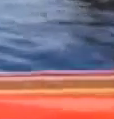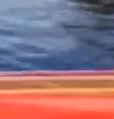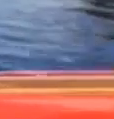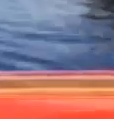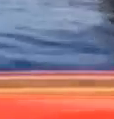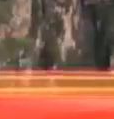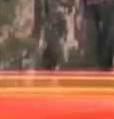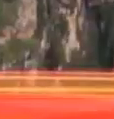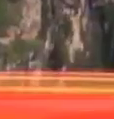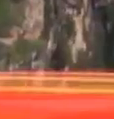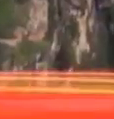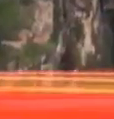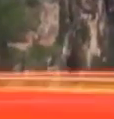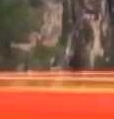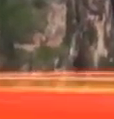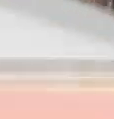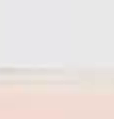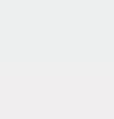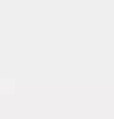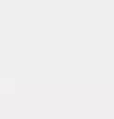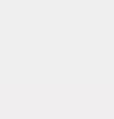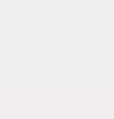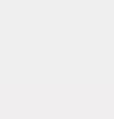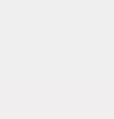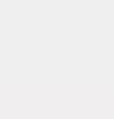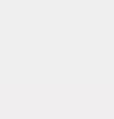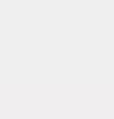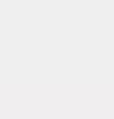Sigamos haciendo parte. ¡Gracias!